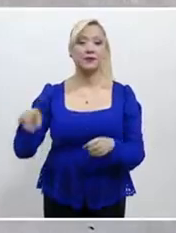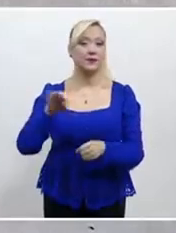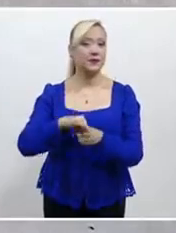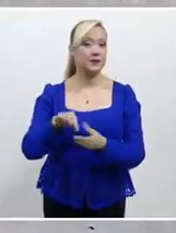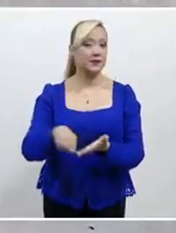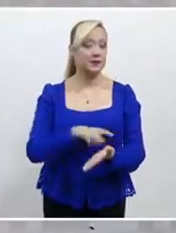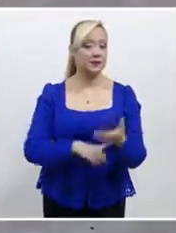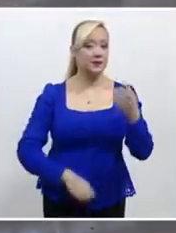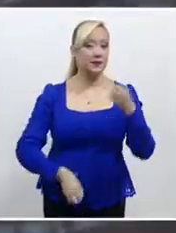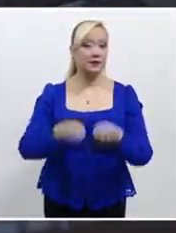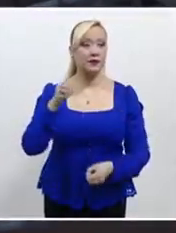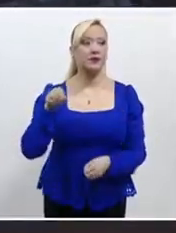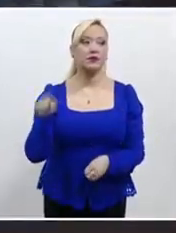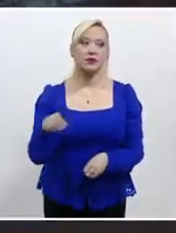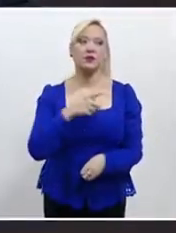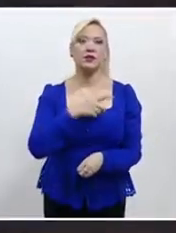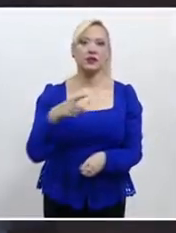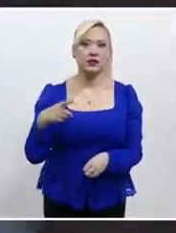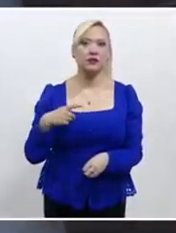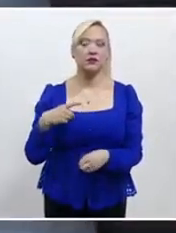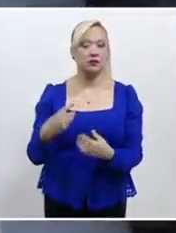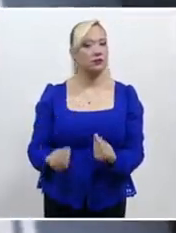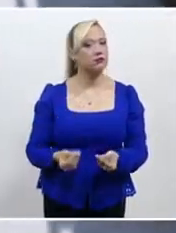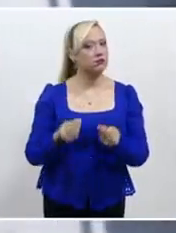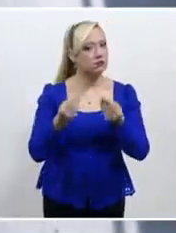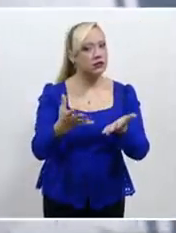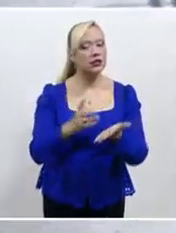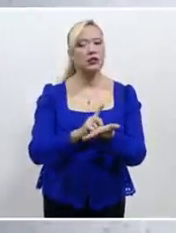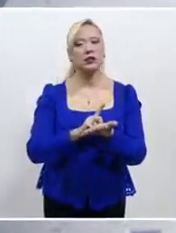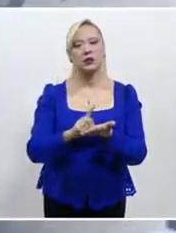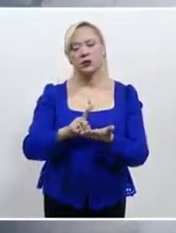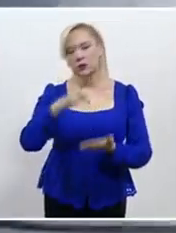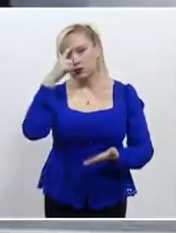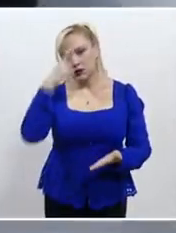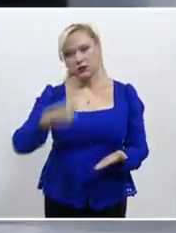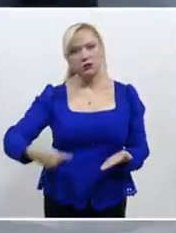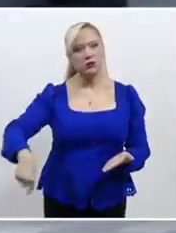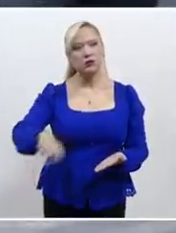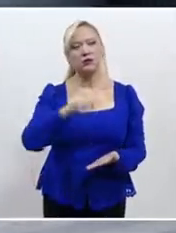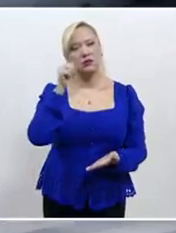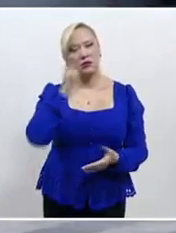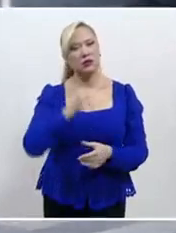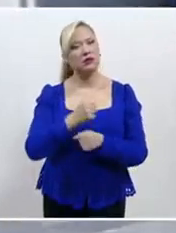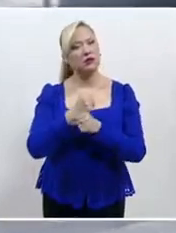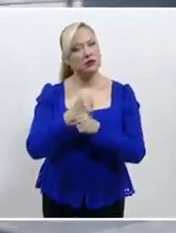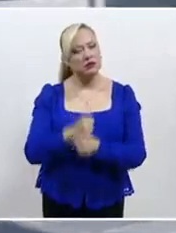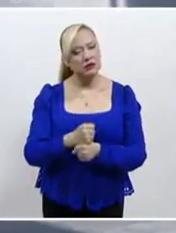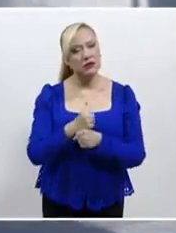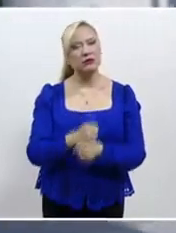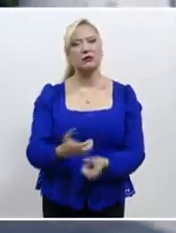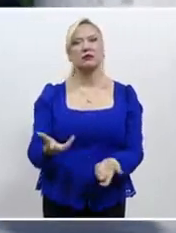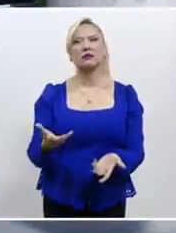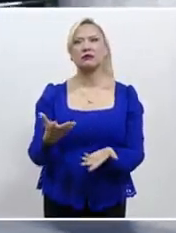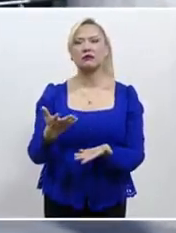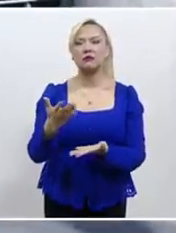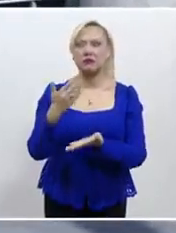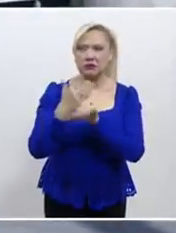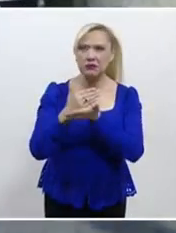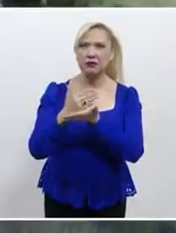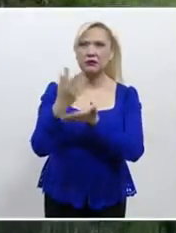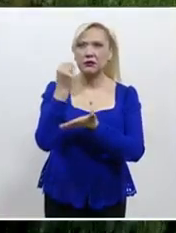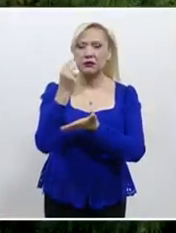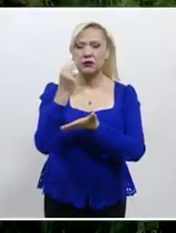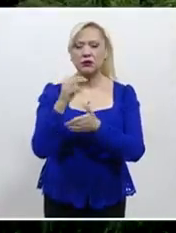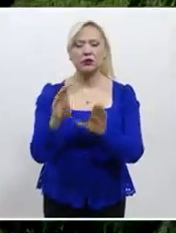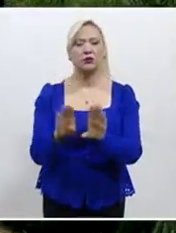le corresponde cuestionar y avanzar en garantizar derechos de aquellos que han estado marginados o limitados y caminar hacia